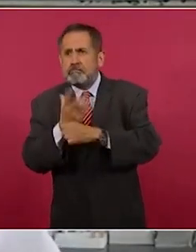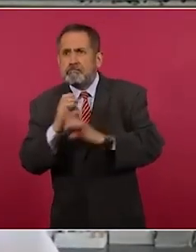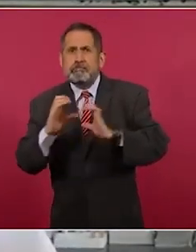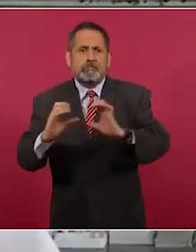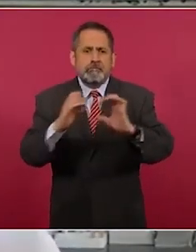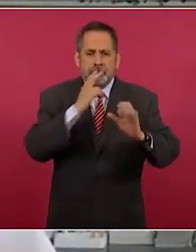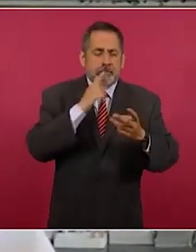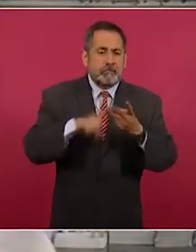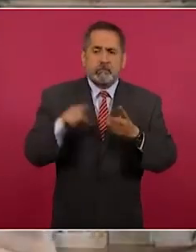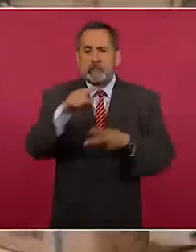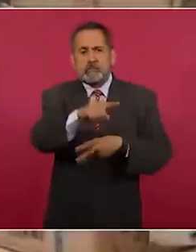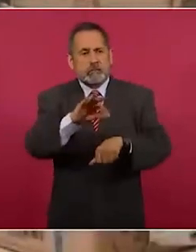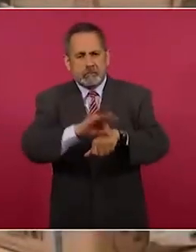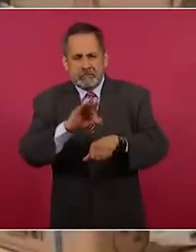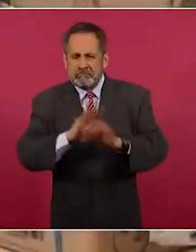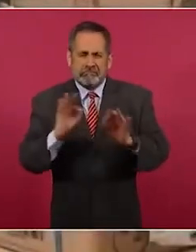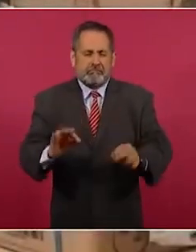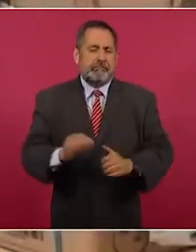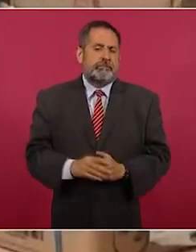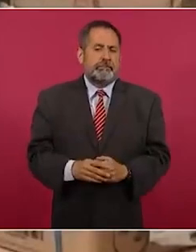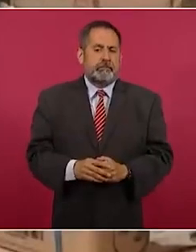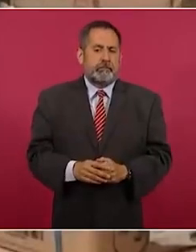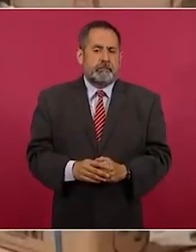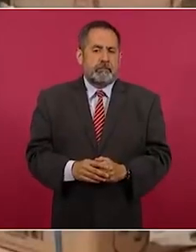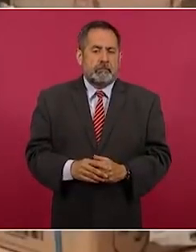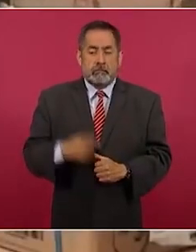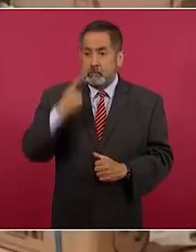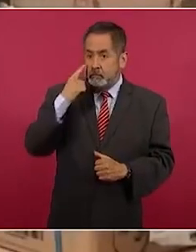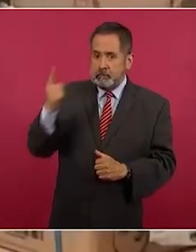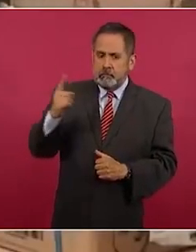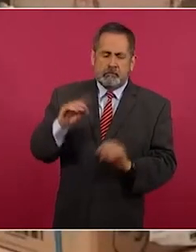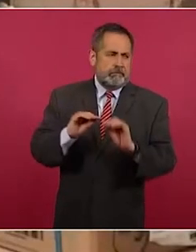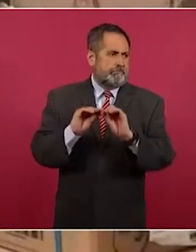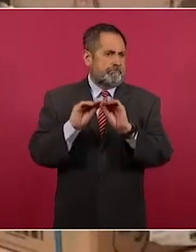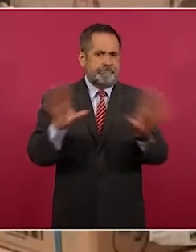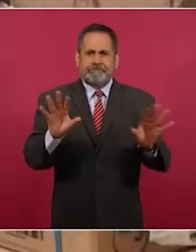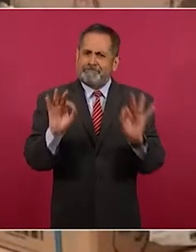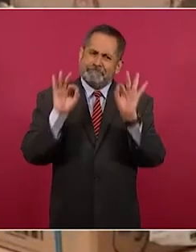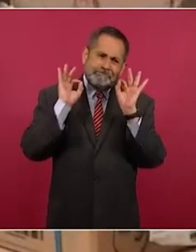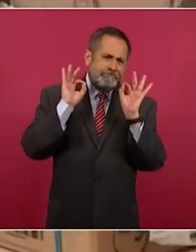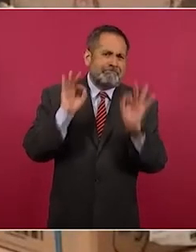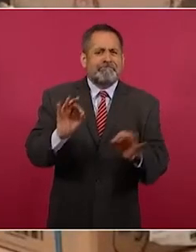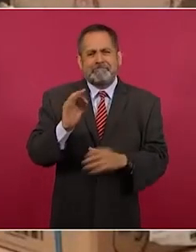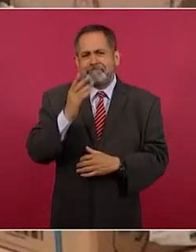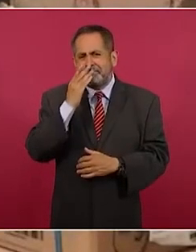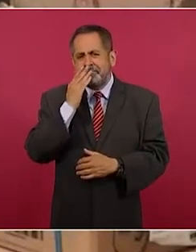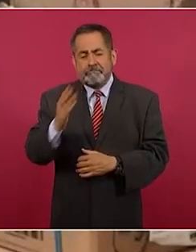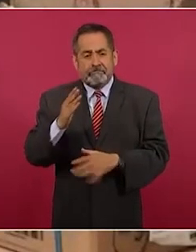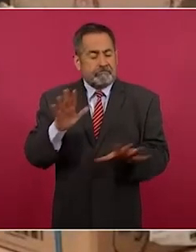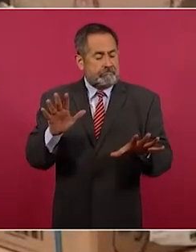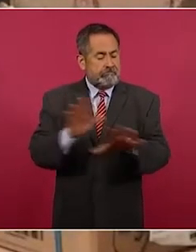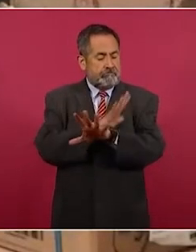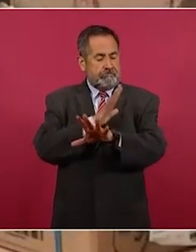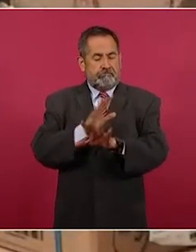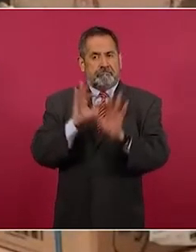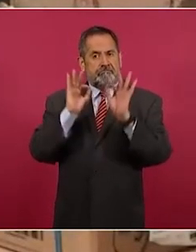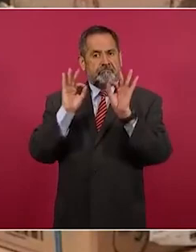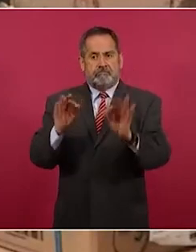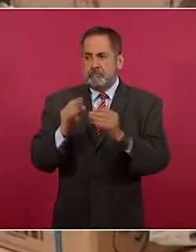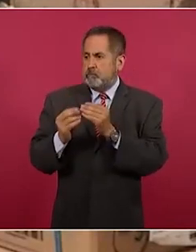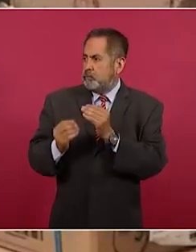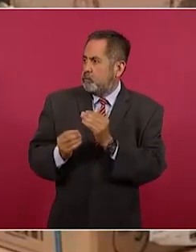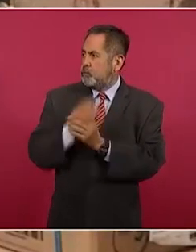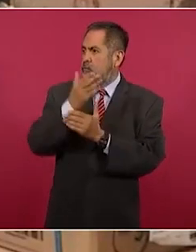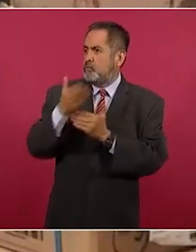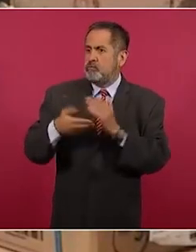personal de farmacia. Se ha notado bastante el cambio con esta nueva,